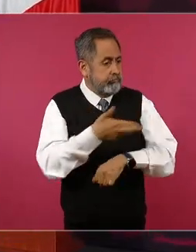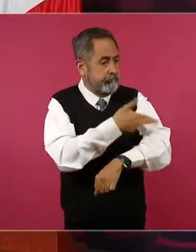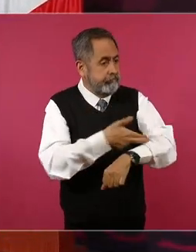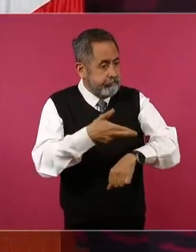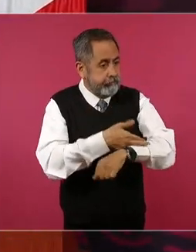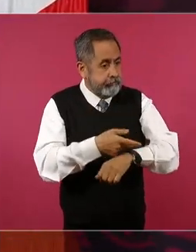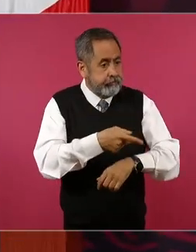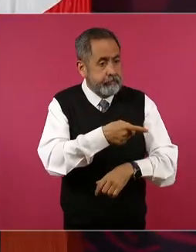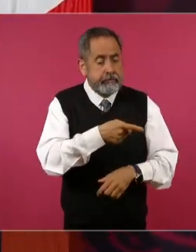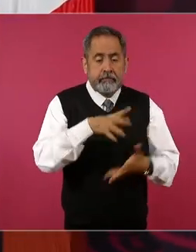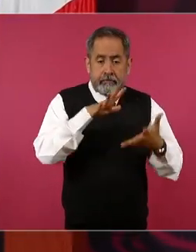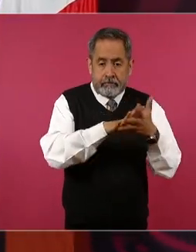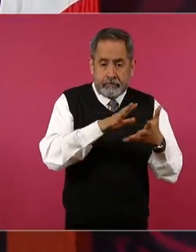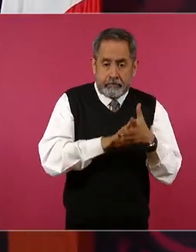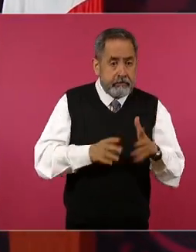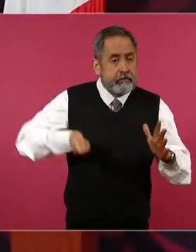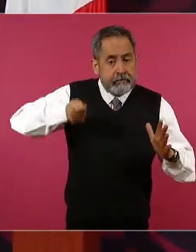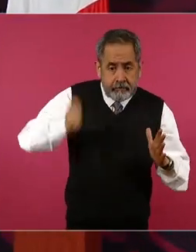sentencia